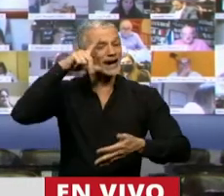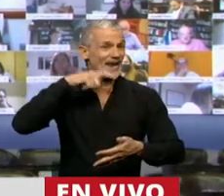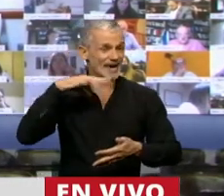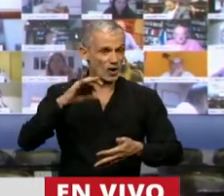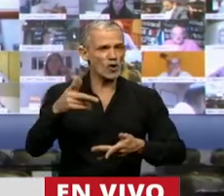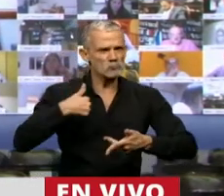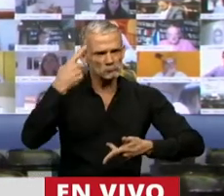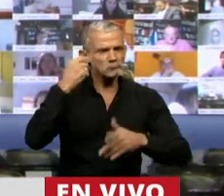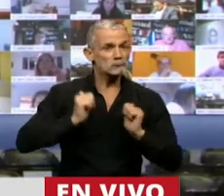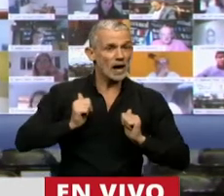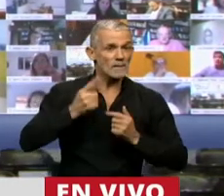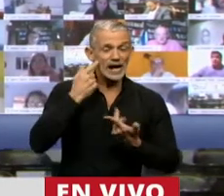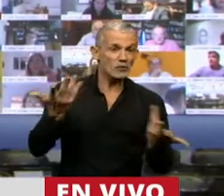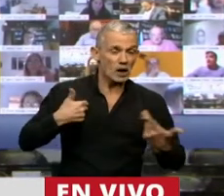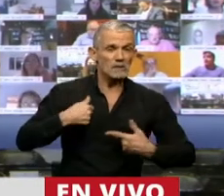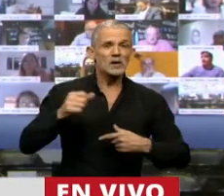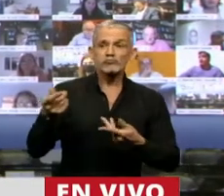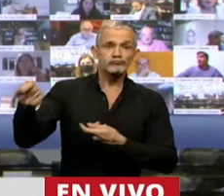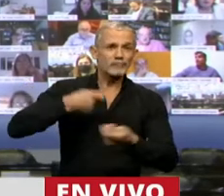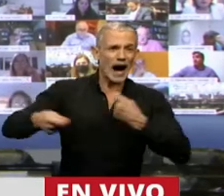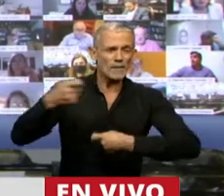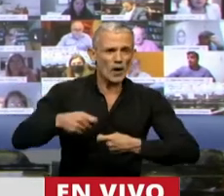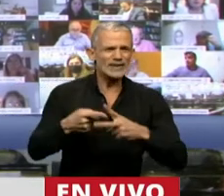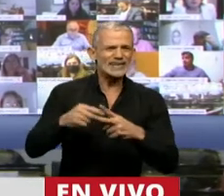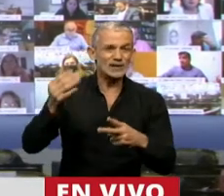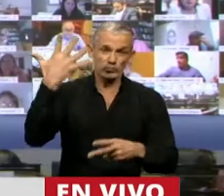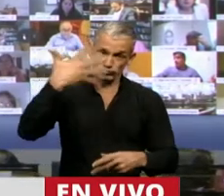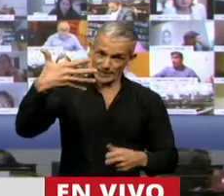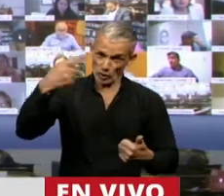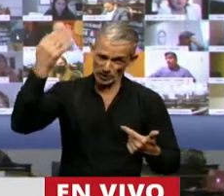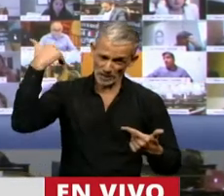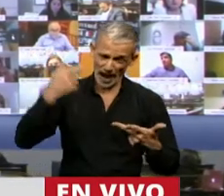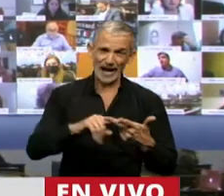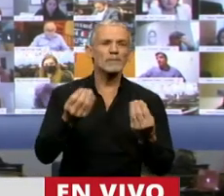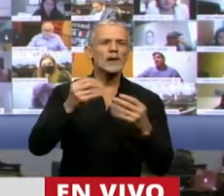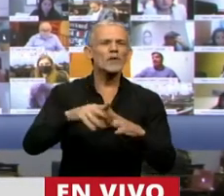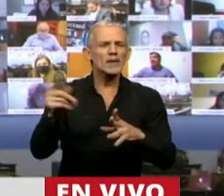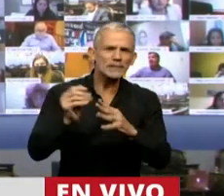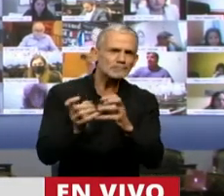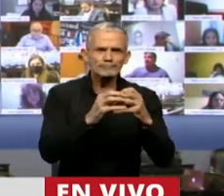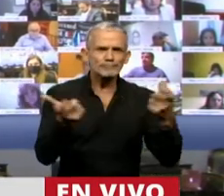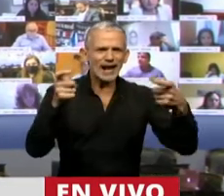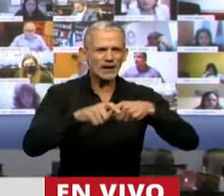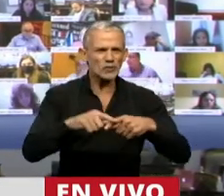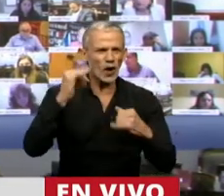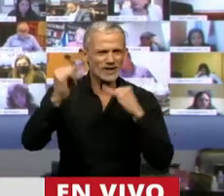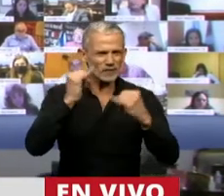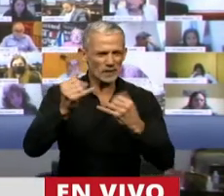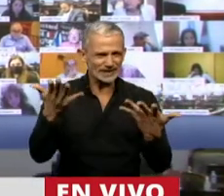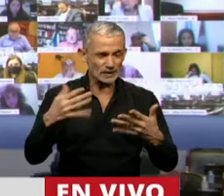estoy esperando que me den soporte técnico desde hace 5 semanas para poder empezar con las reuniones informativas,